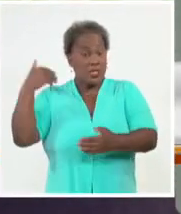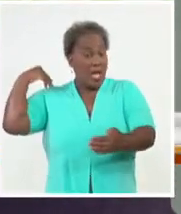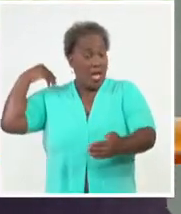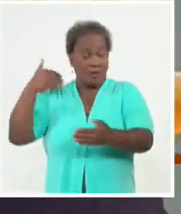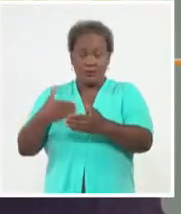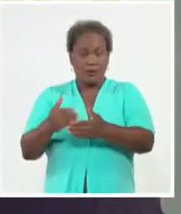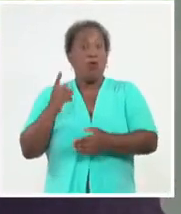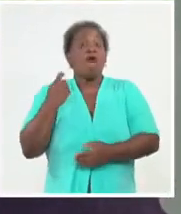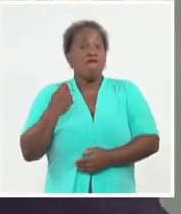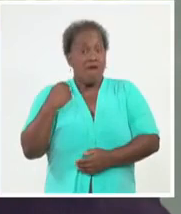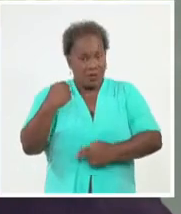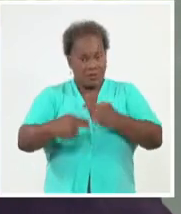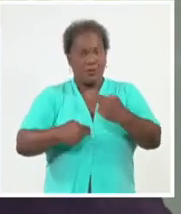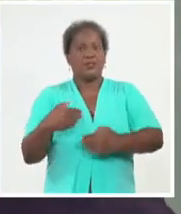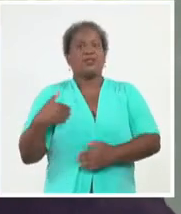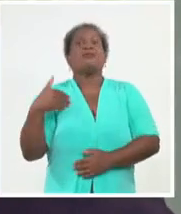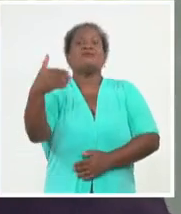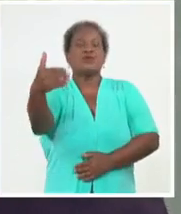que me queda por hacer.